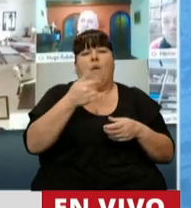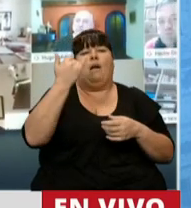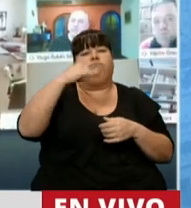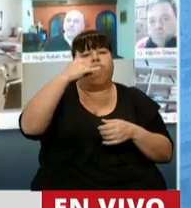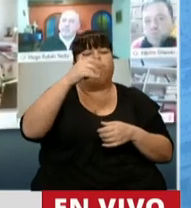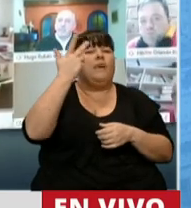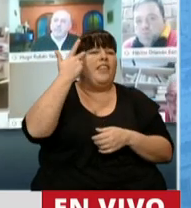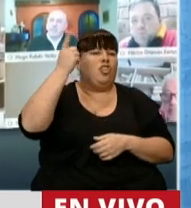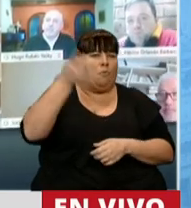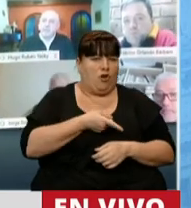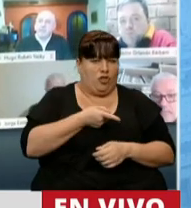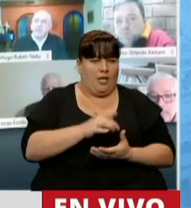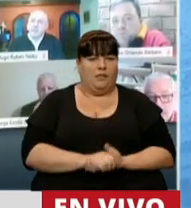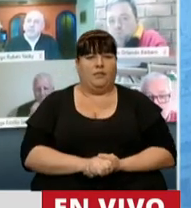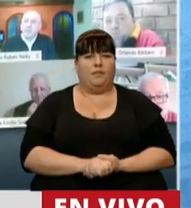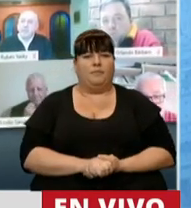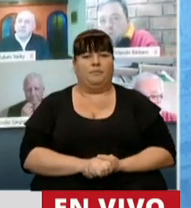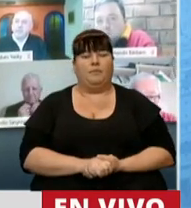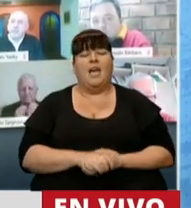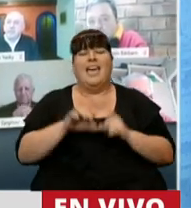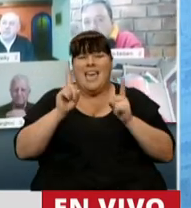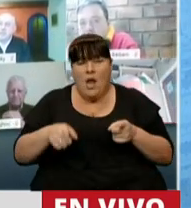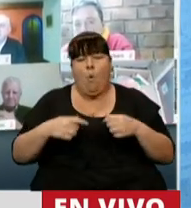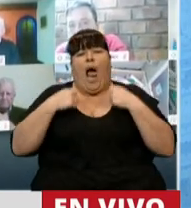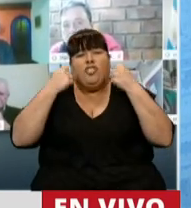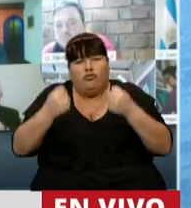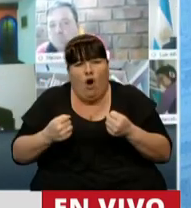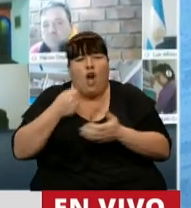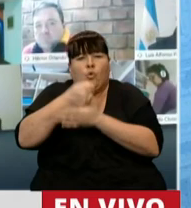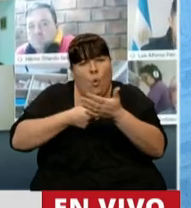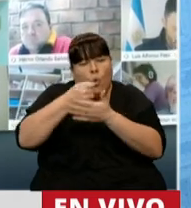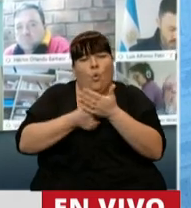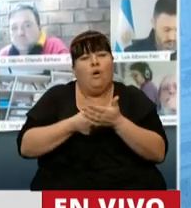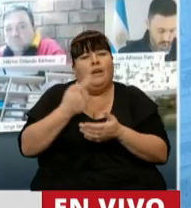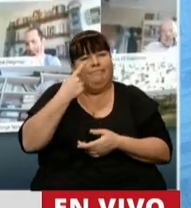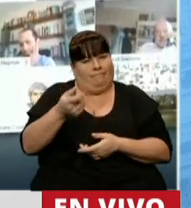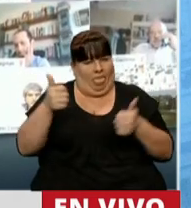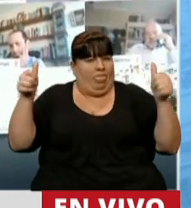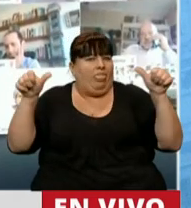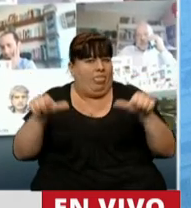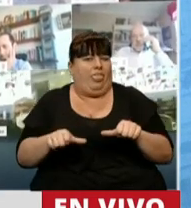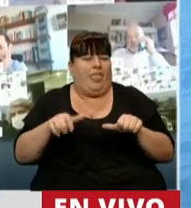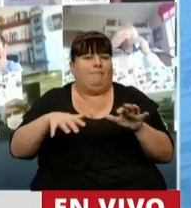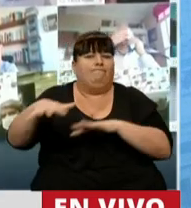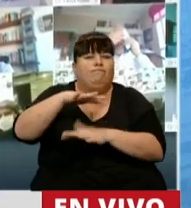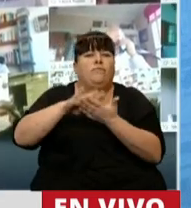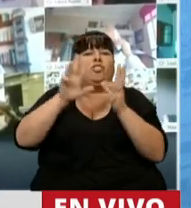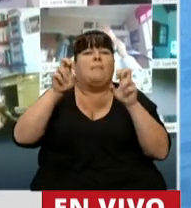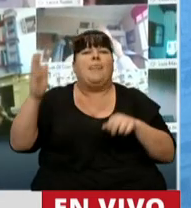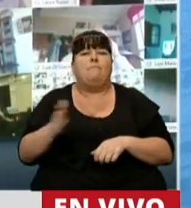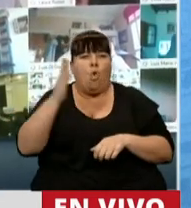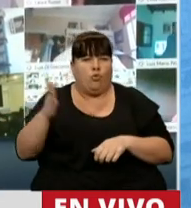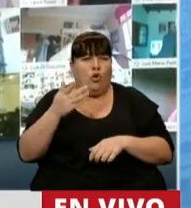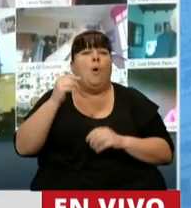del 18%. Pese a todos estos esfuerzos, se verifica un deterioro del entramado productivo